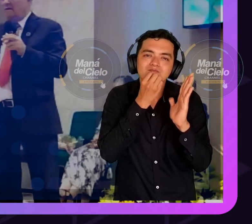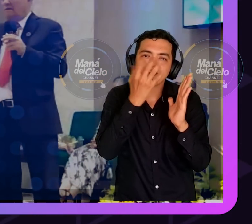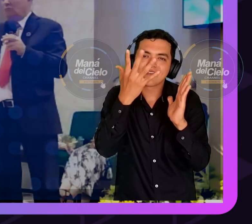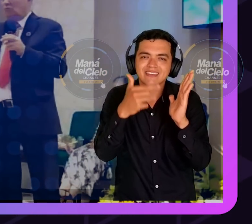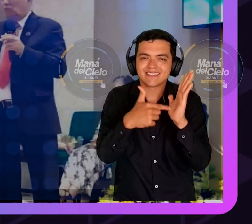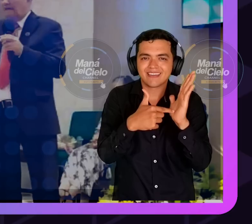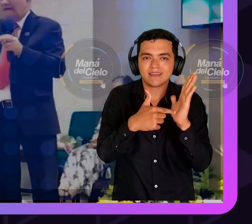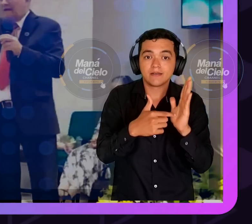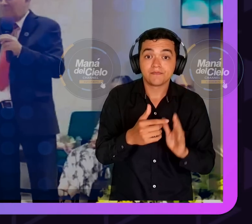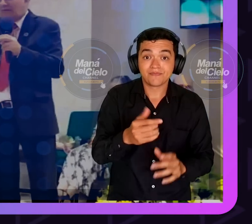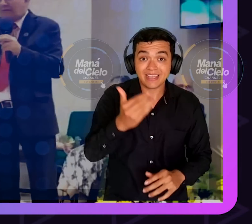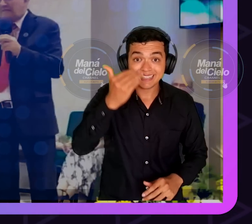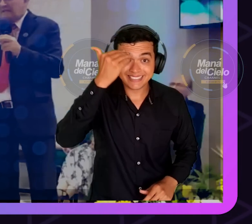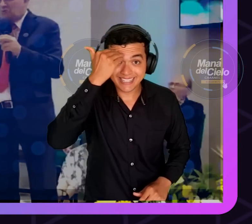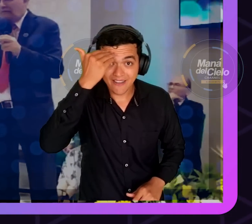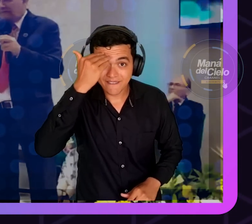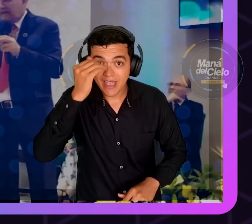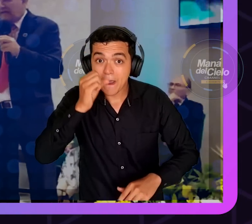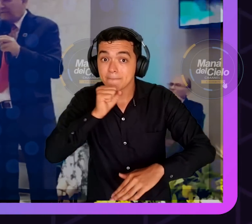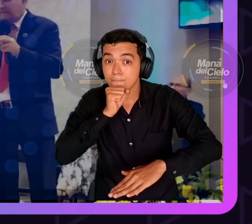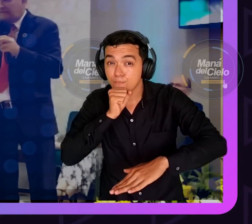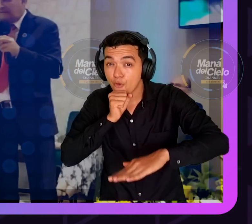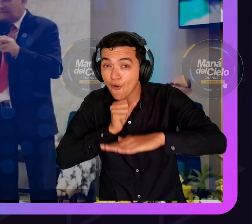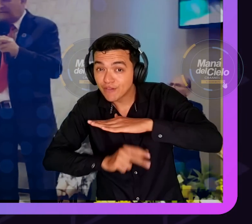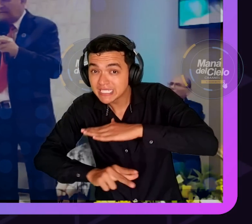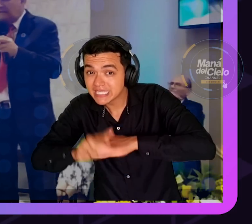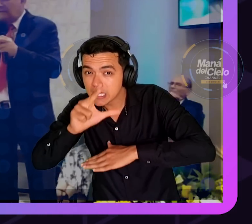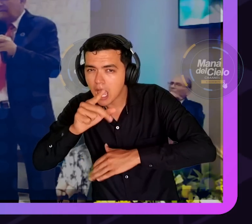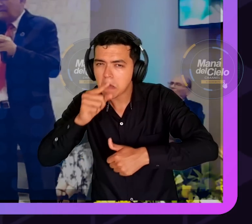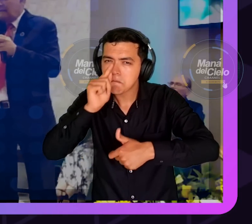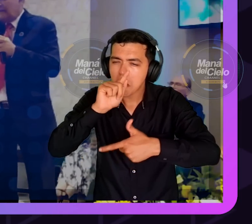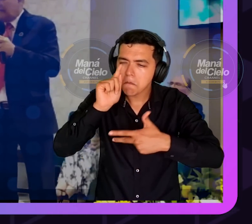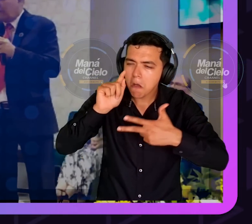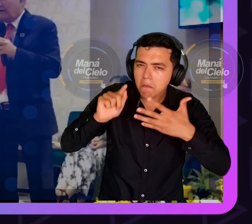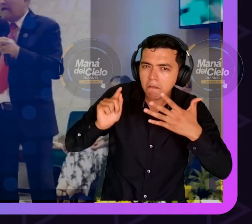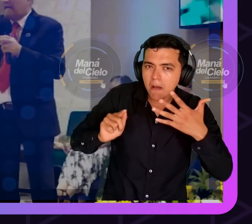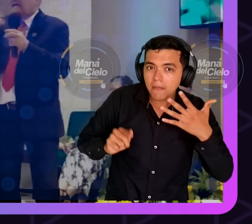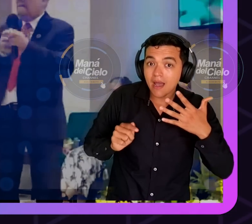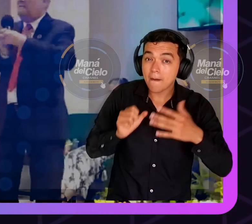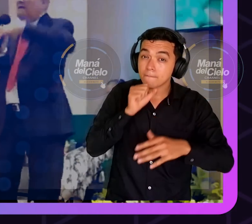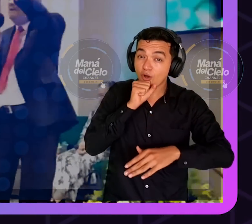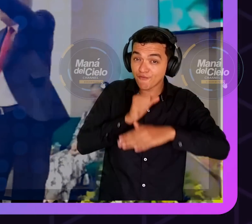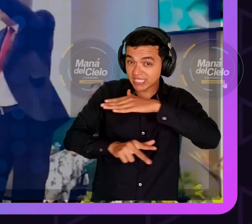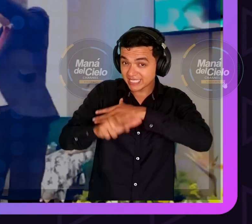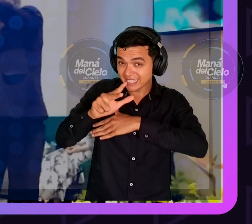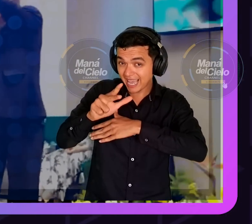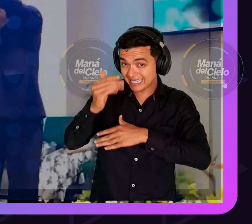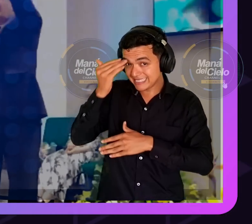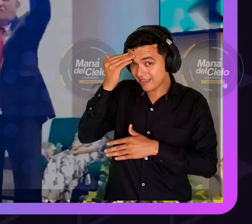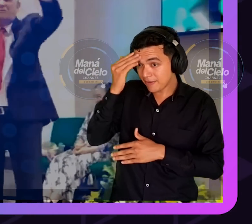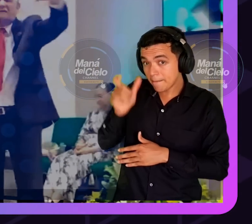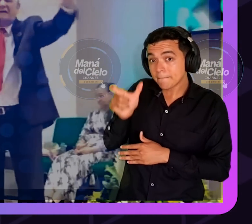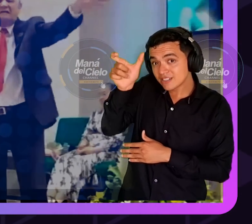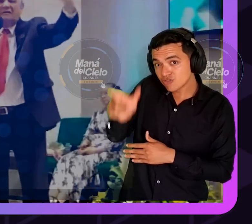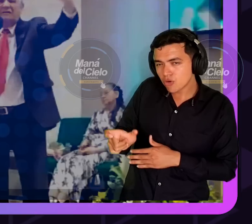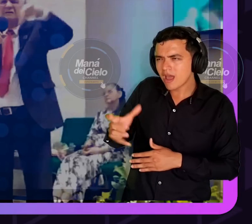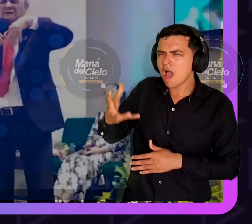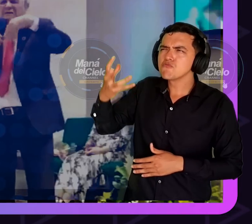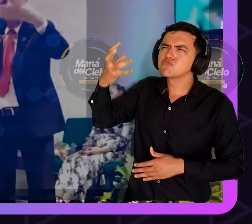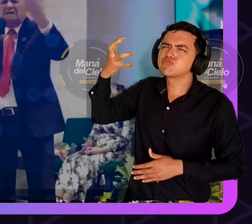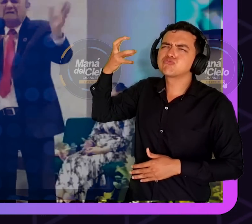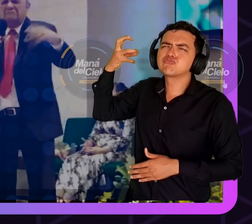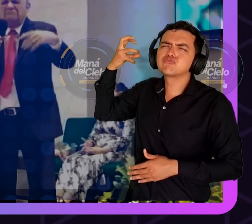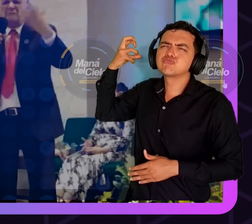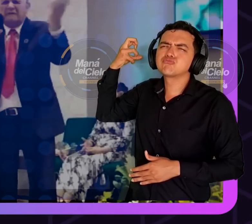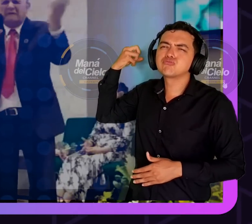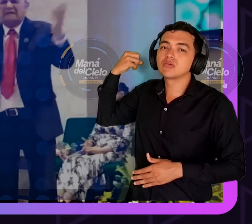Tú tienes las profecías universales que te pones a ver que Jeremías dijo y que Jeremías dijo y que Isaías dijo y